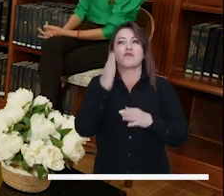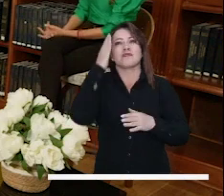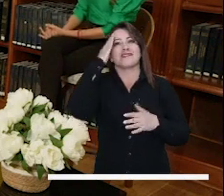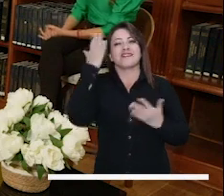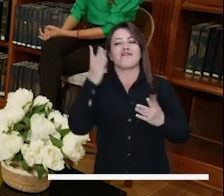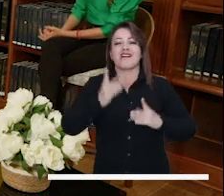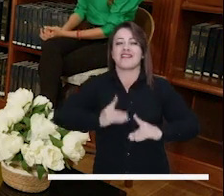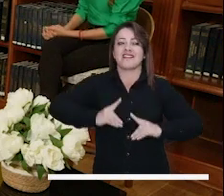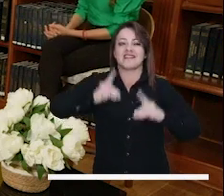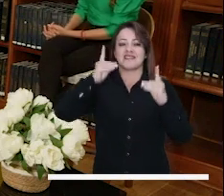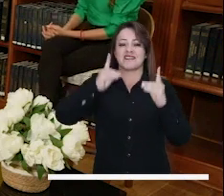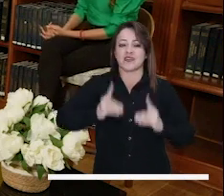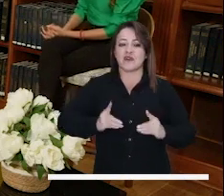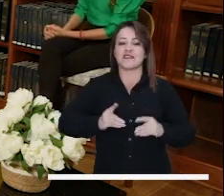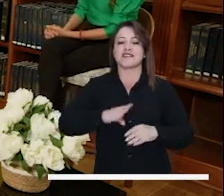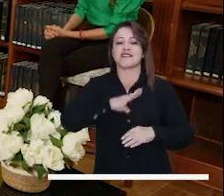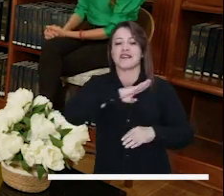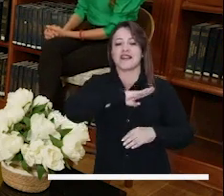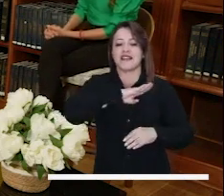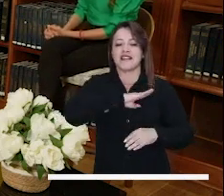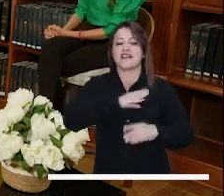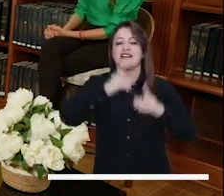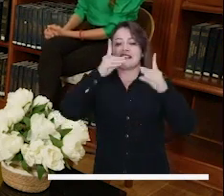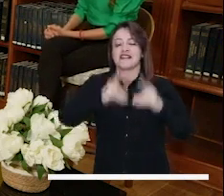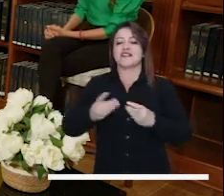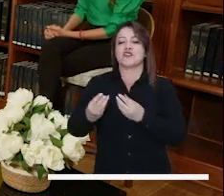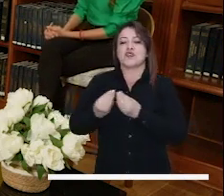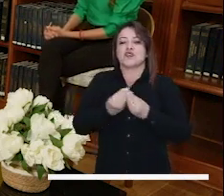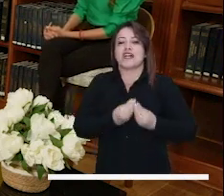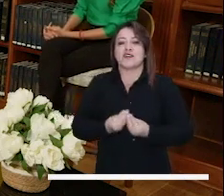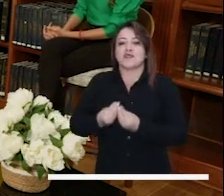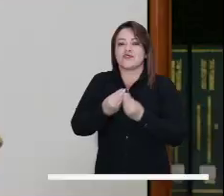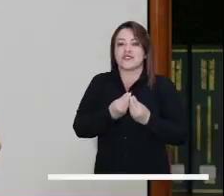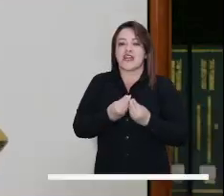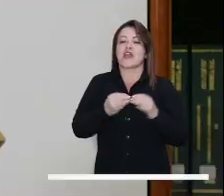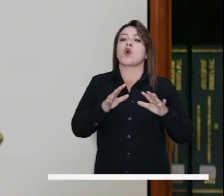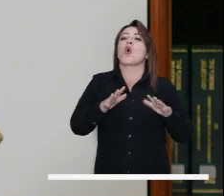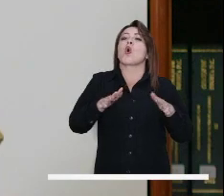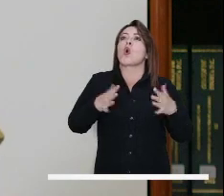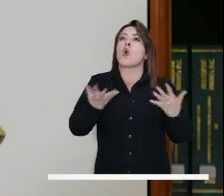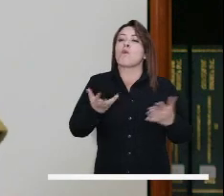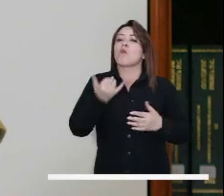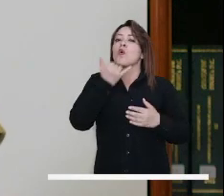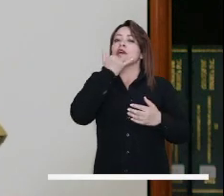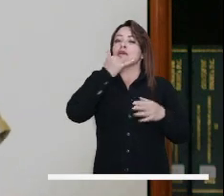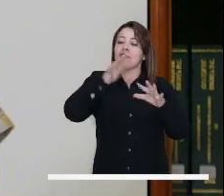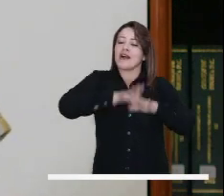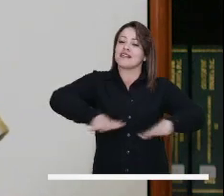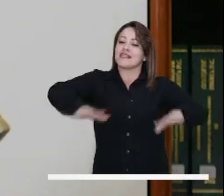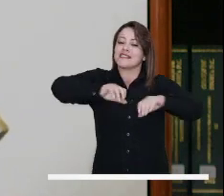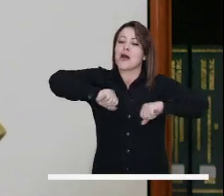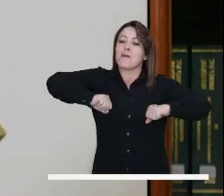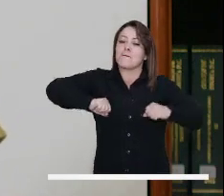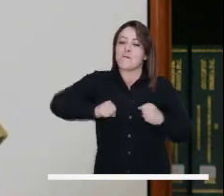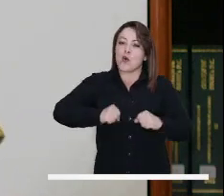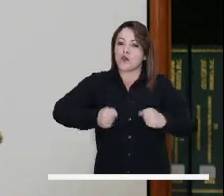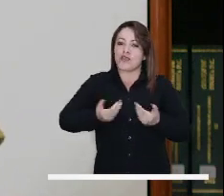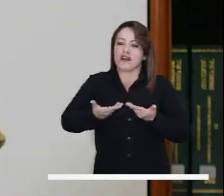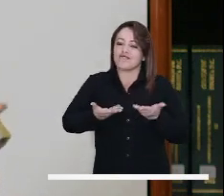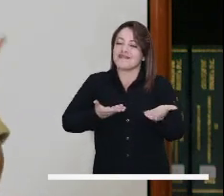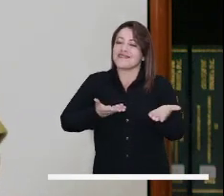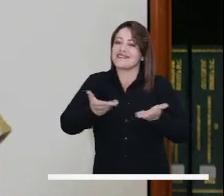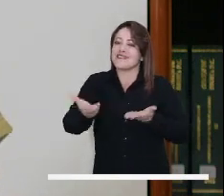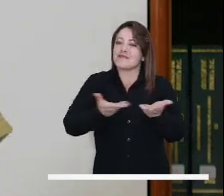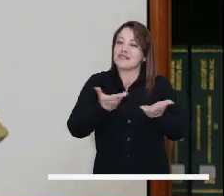que tenemos que decidir de cara a las decisiones a la alcaldía y al consejo y tiene que ver con la enajenación de